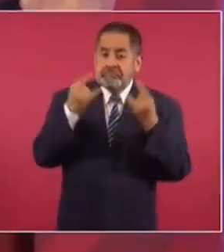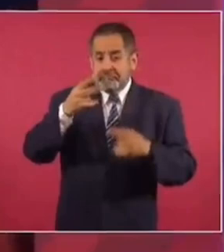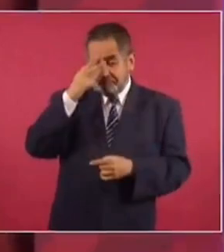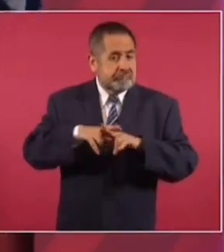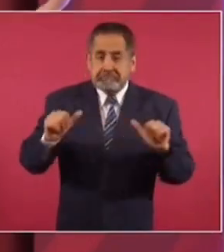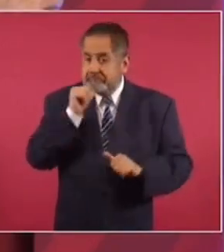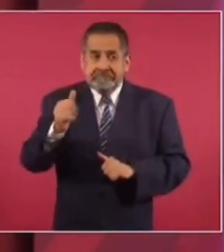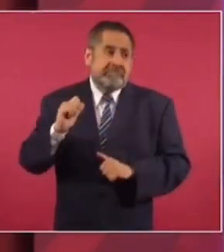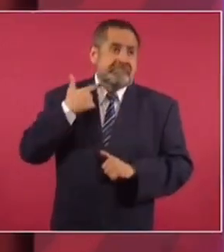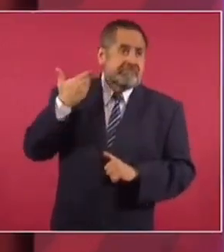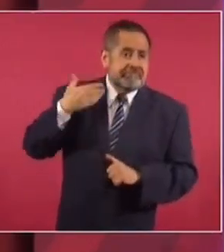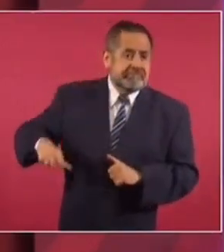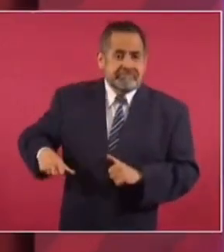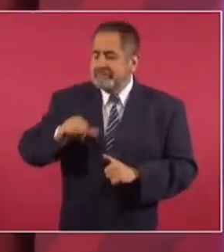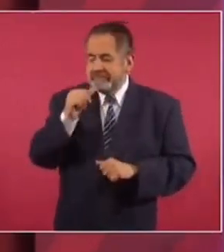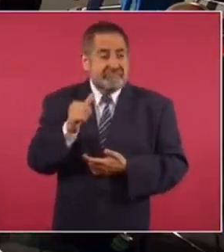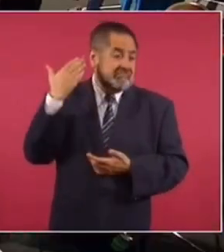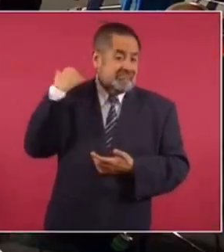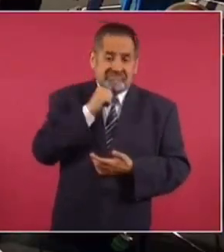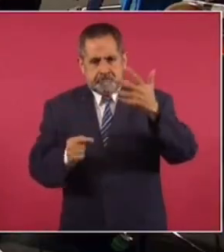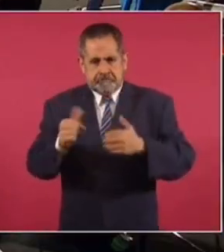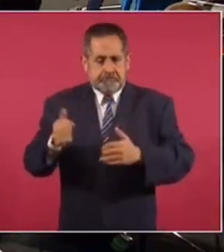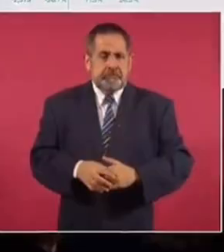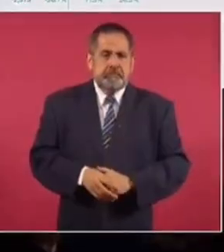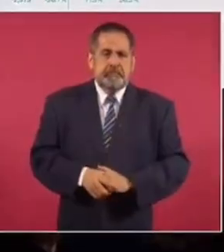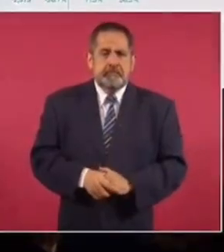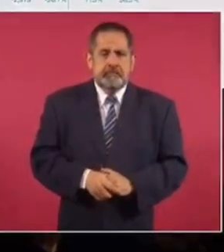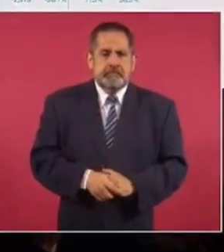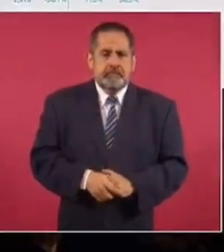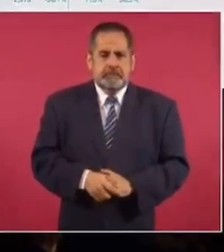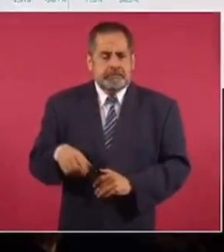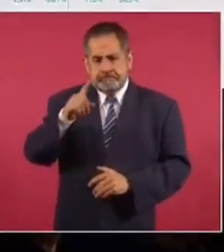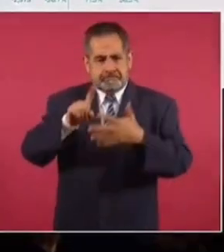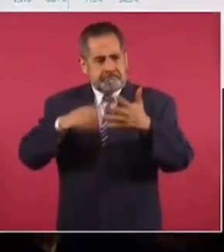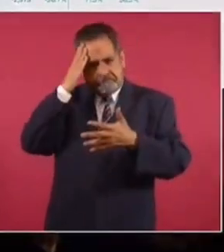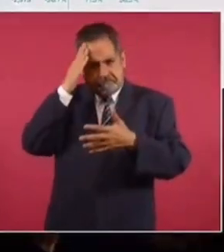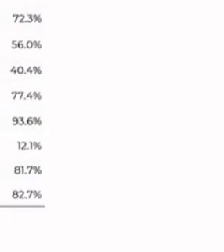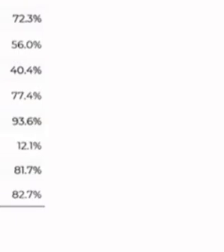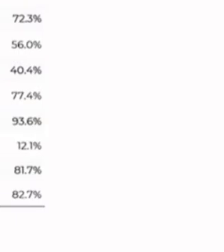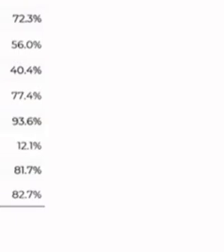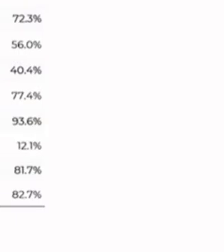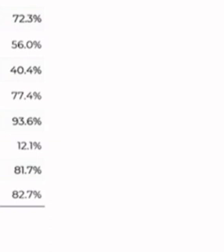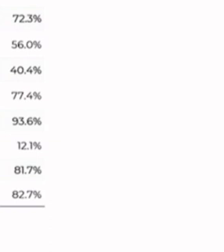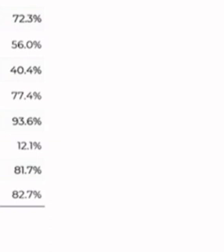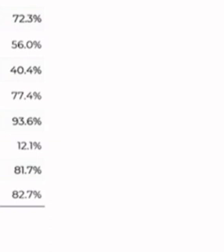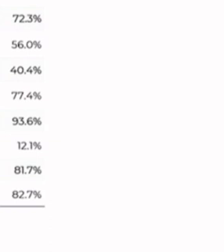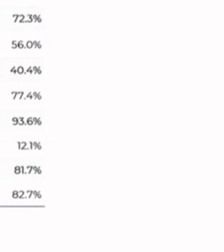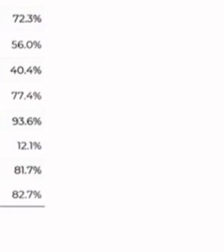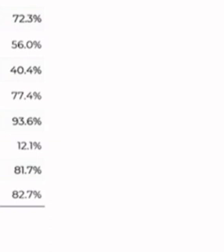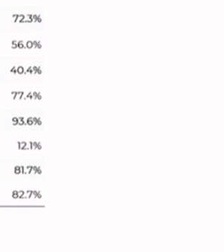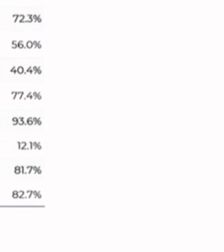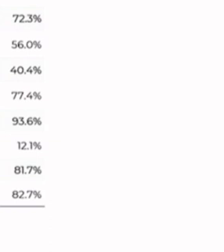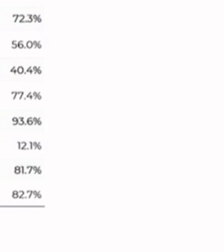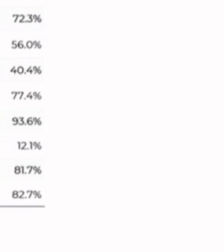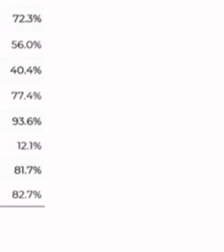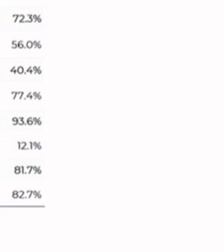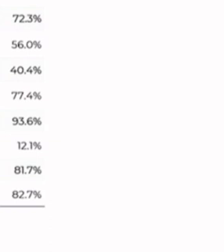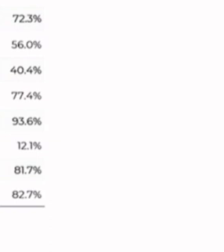México ningún gobierno había destinado tanto al bienestar. Estos son las obras. Aquí está.